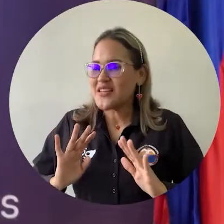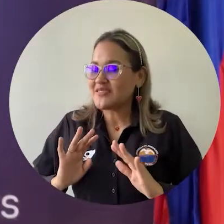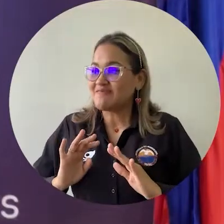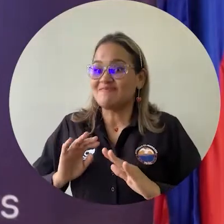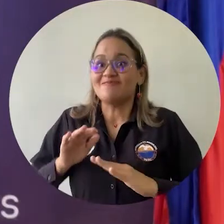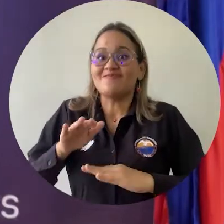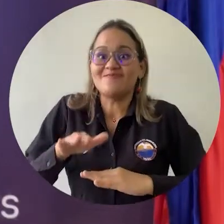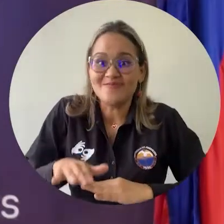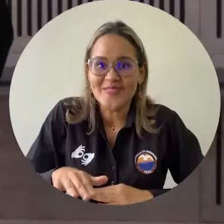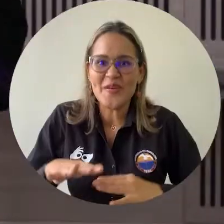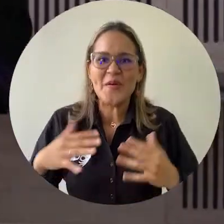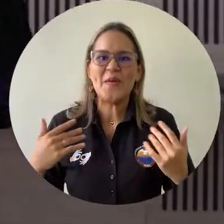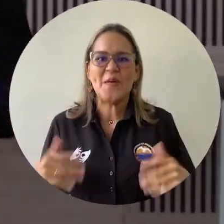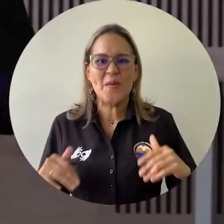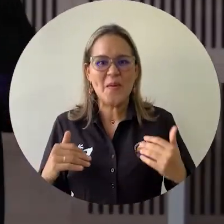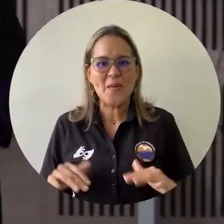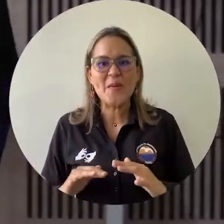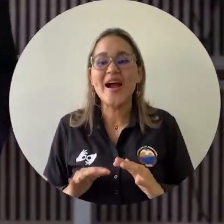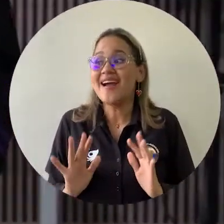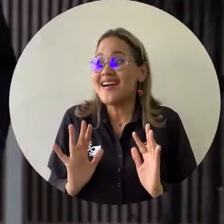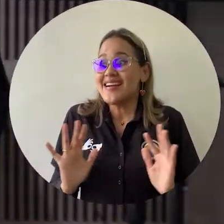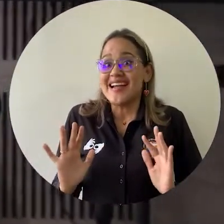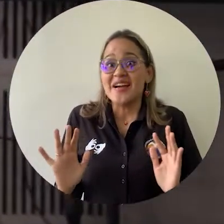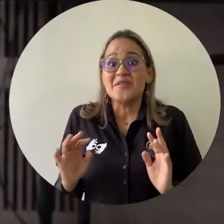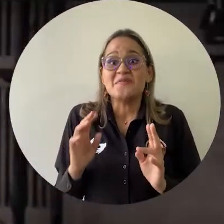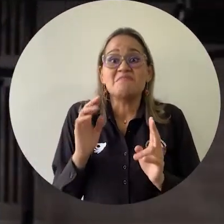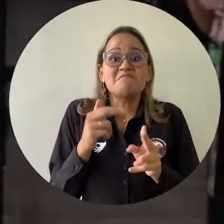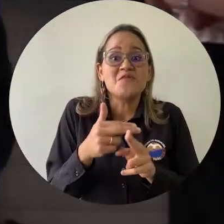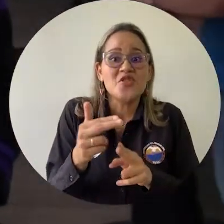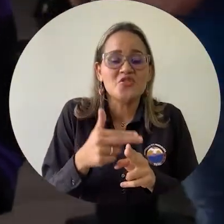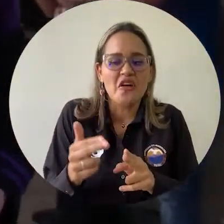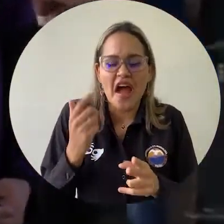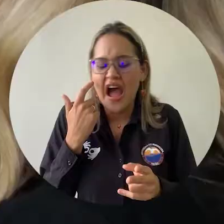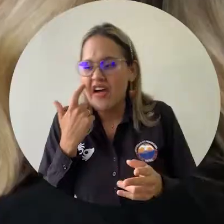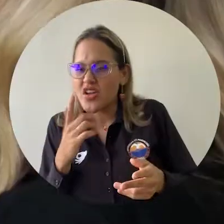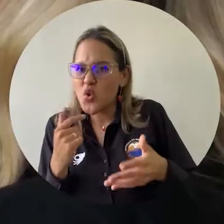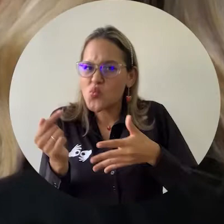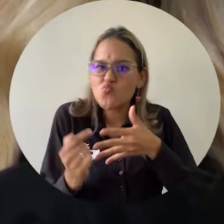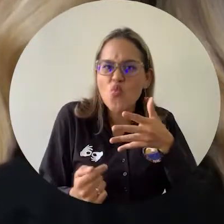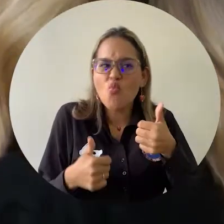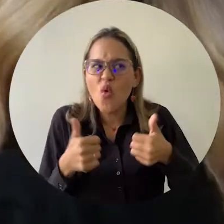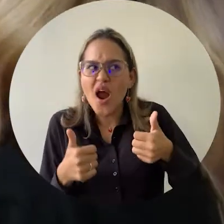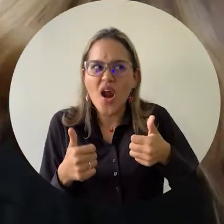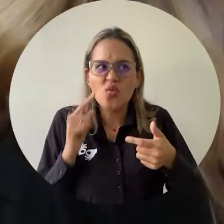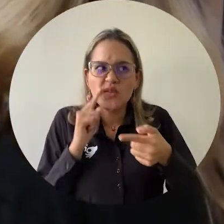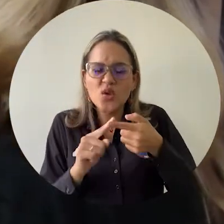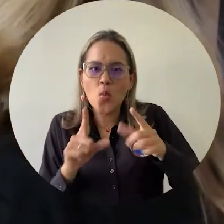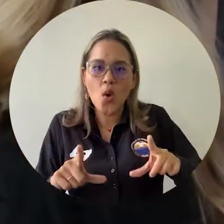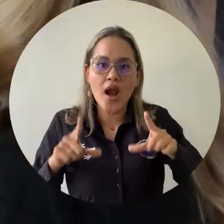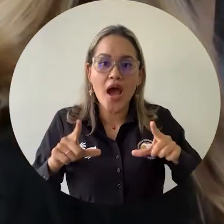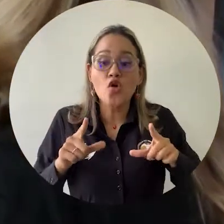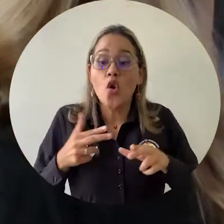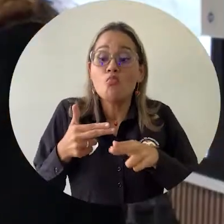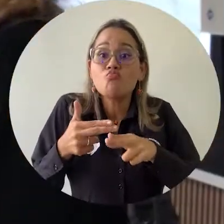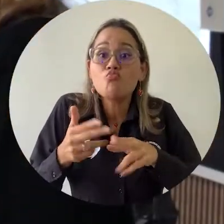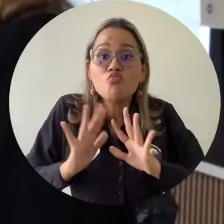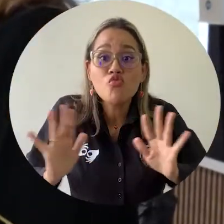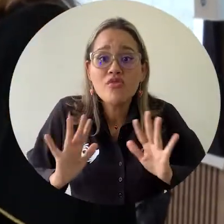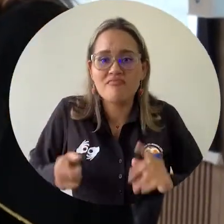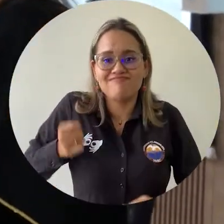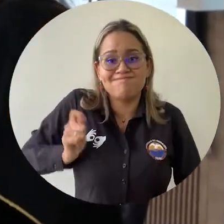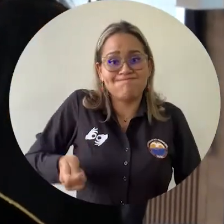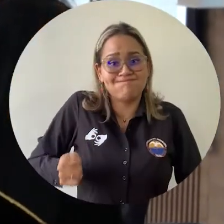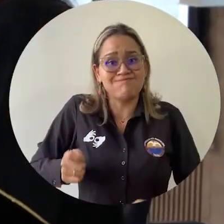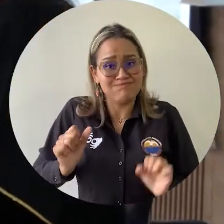ese primer paso que los permite aplicar a una de las opciones de grado para luego obtener el título de abogado o